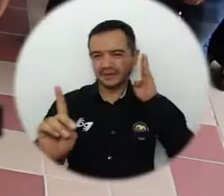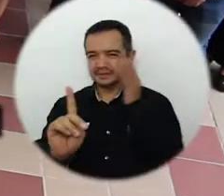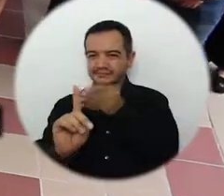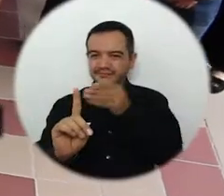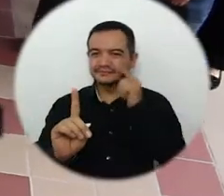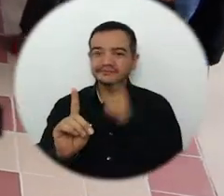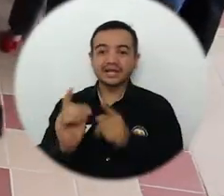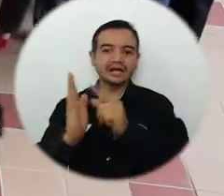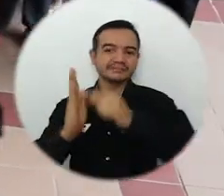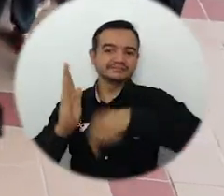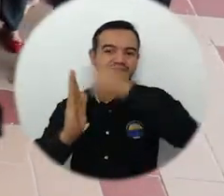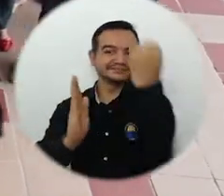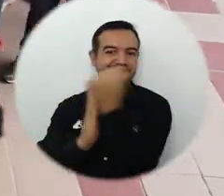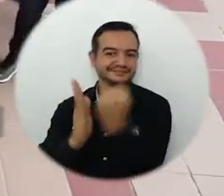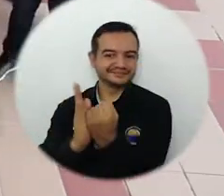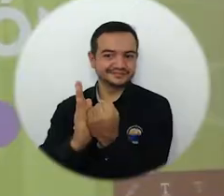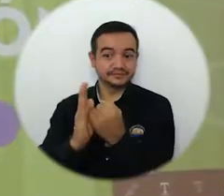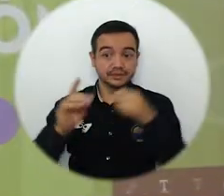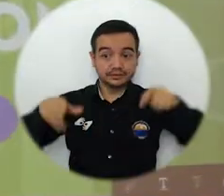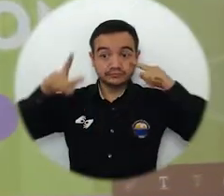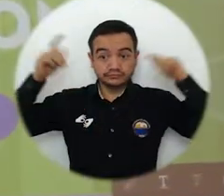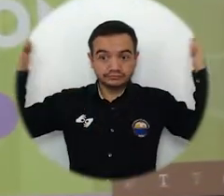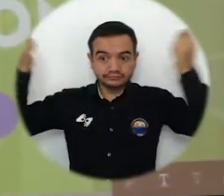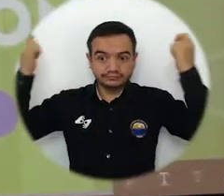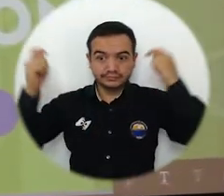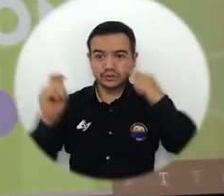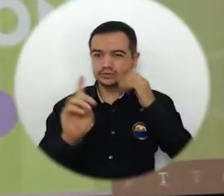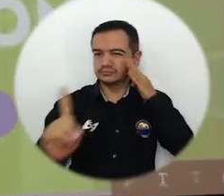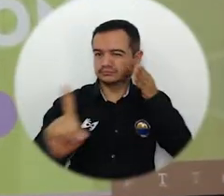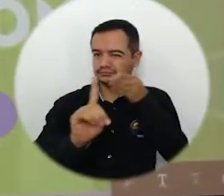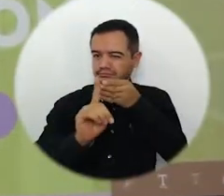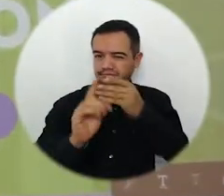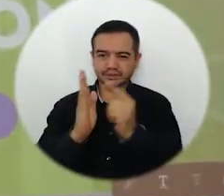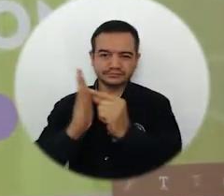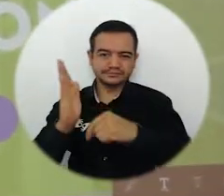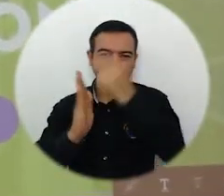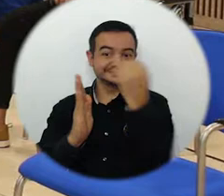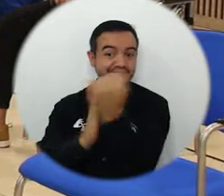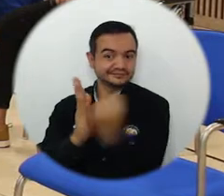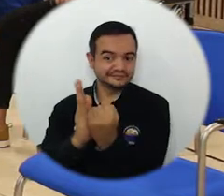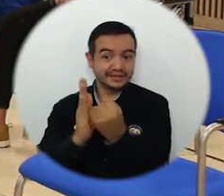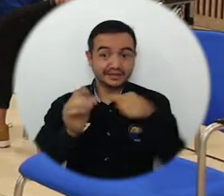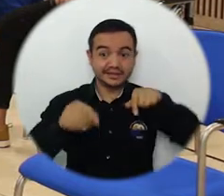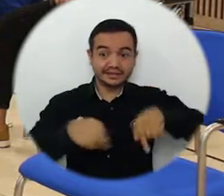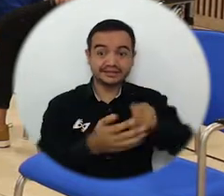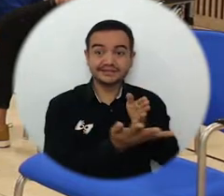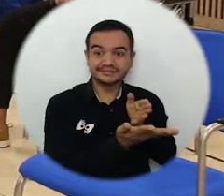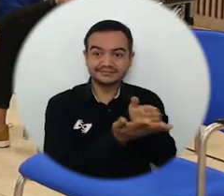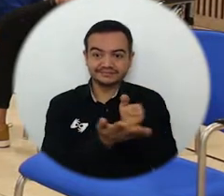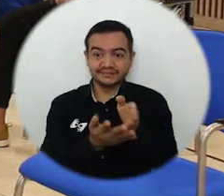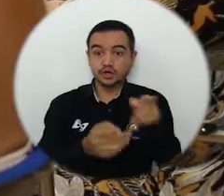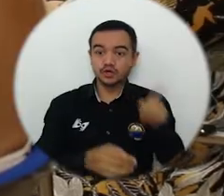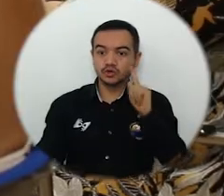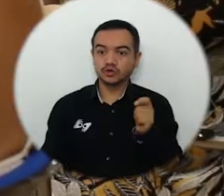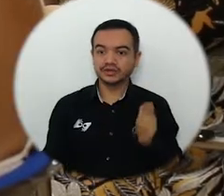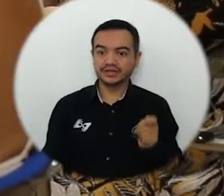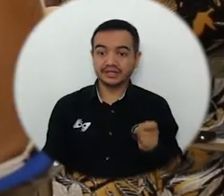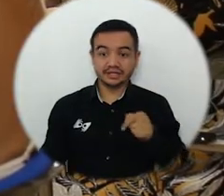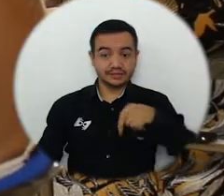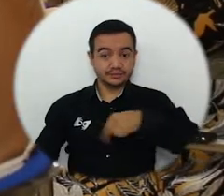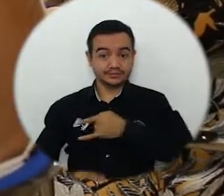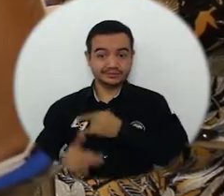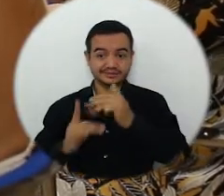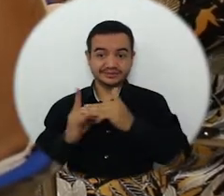¡Vamos, Derecho hacia la Acreditación! Con el eslogan Vamos Derecho hacia la Acreditación, el programa de Derecho de la Universidad del